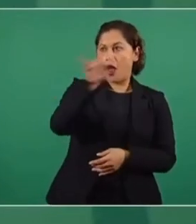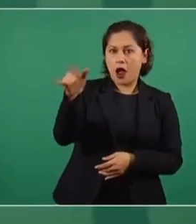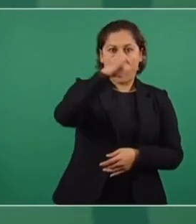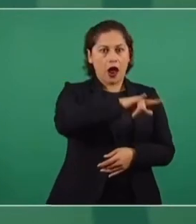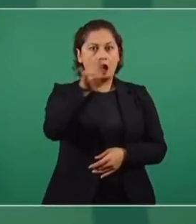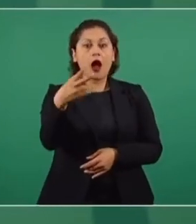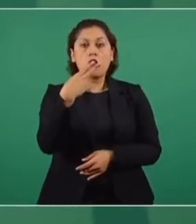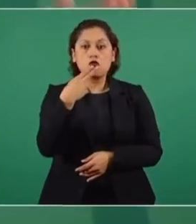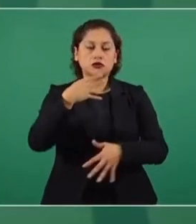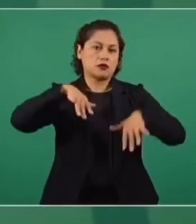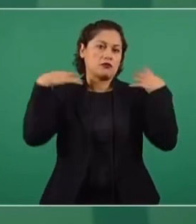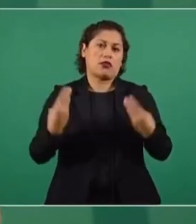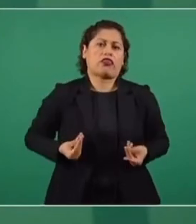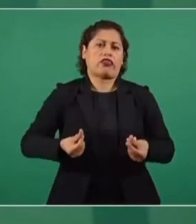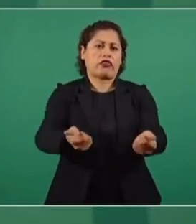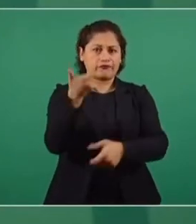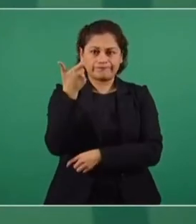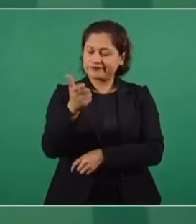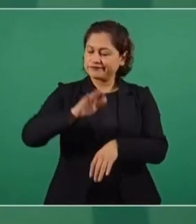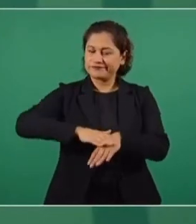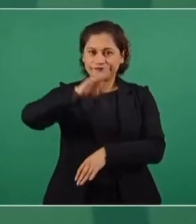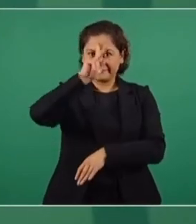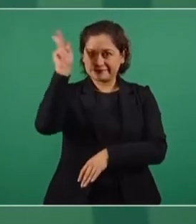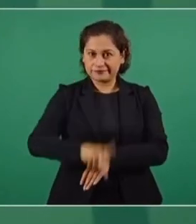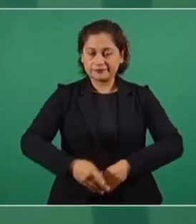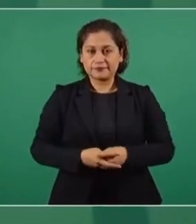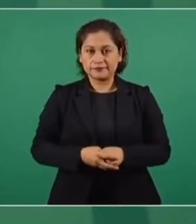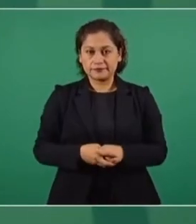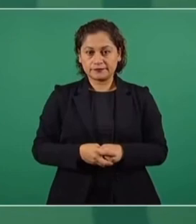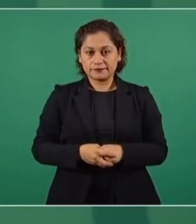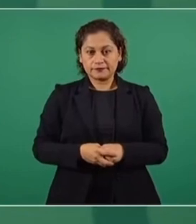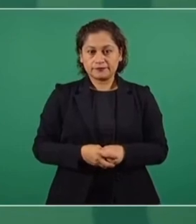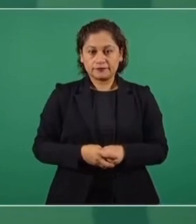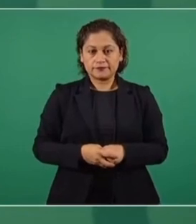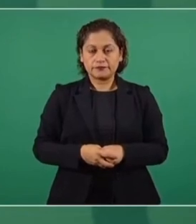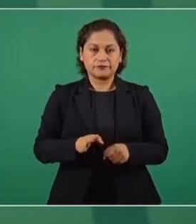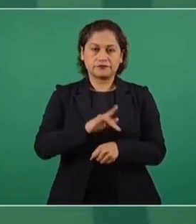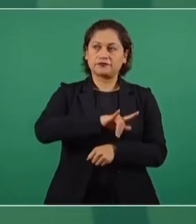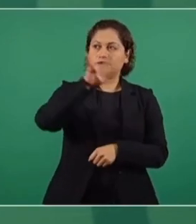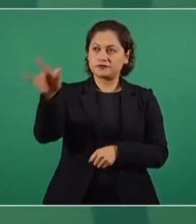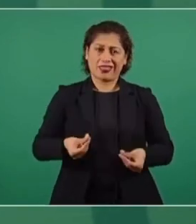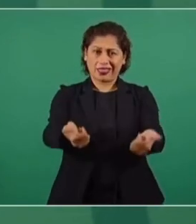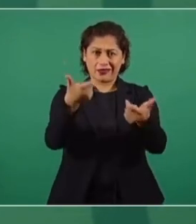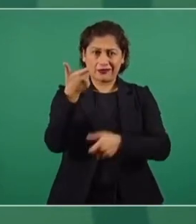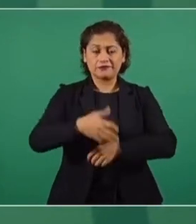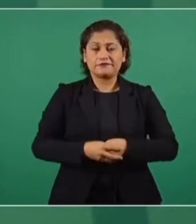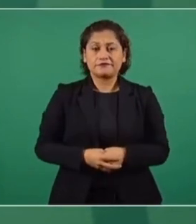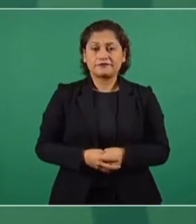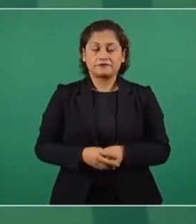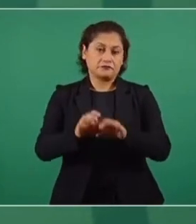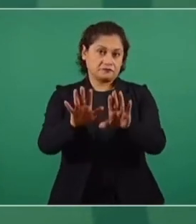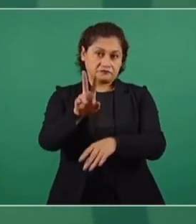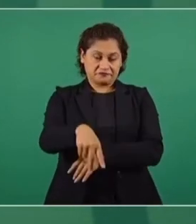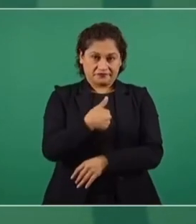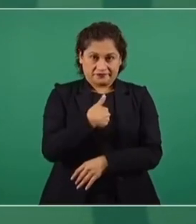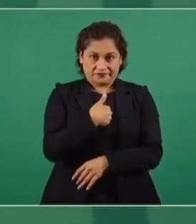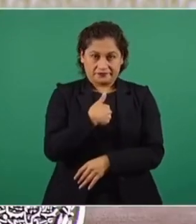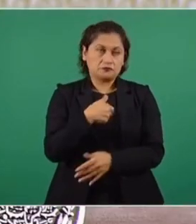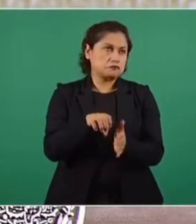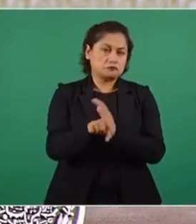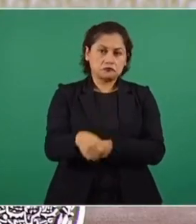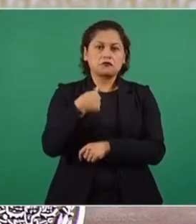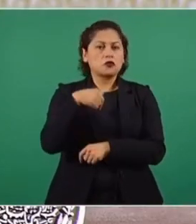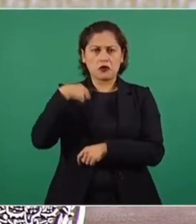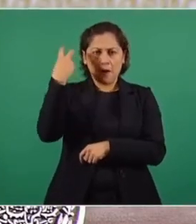usáramos nos costaría mucho el traslado. Yo salgo